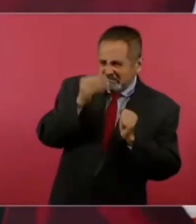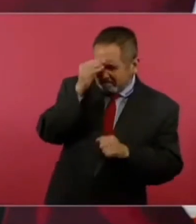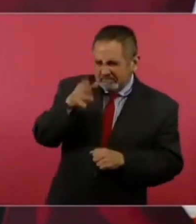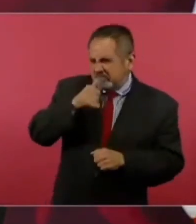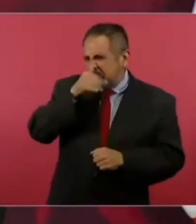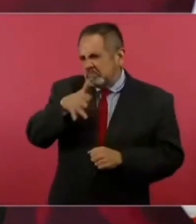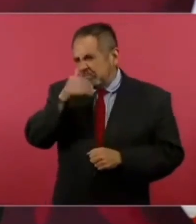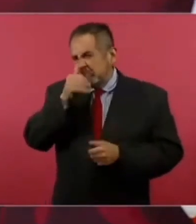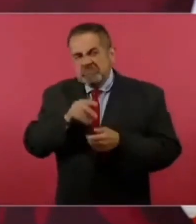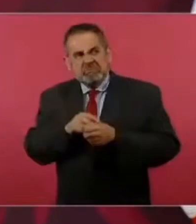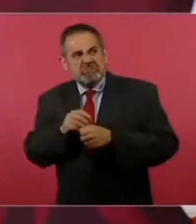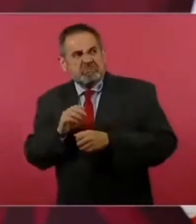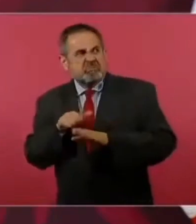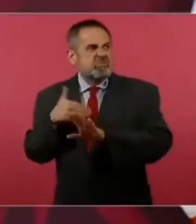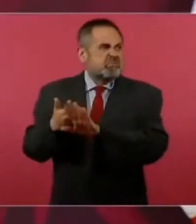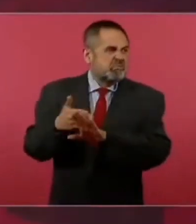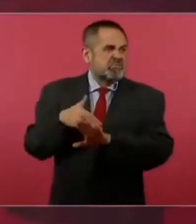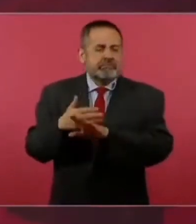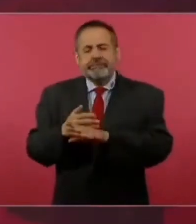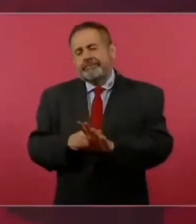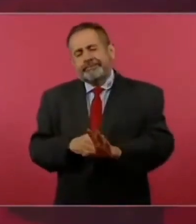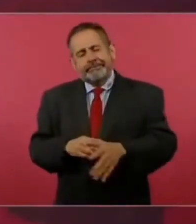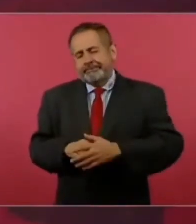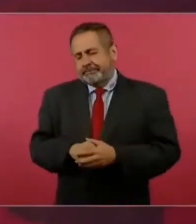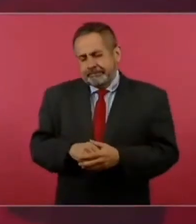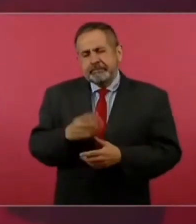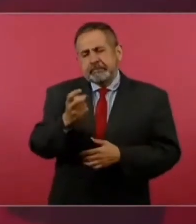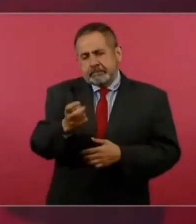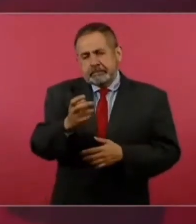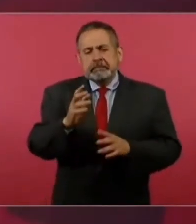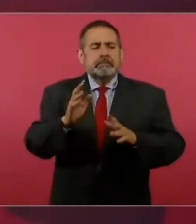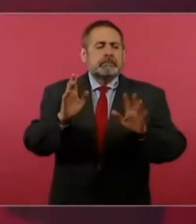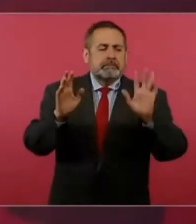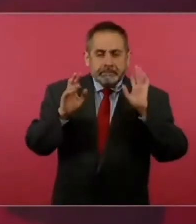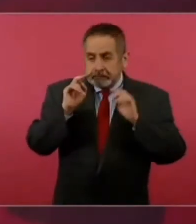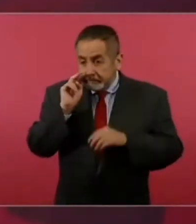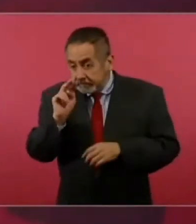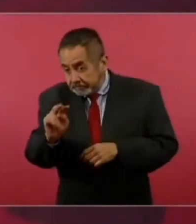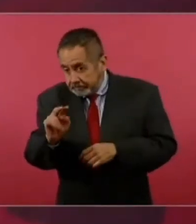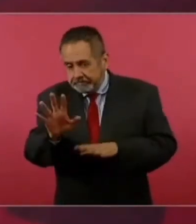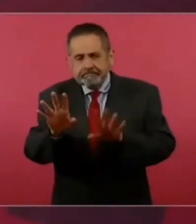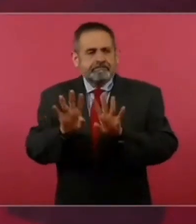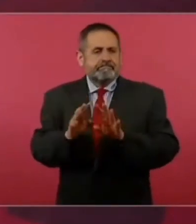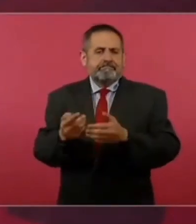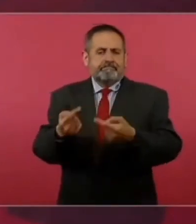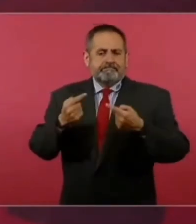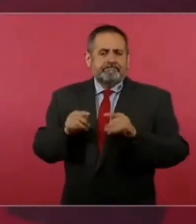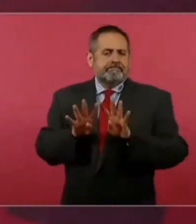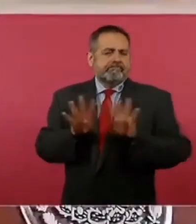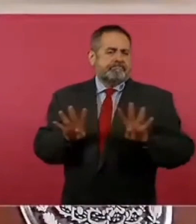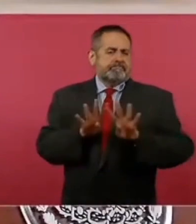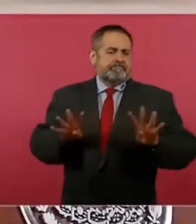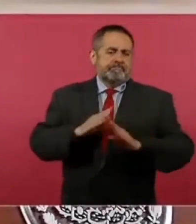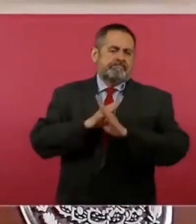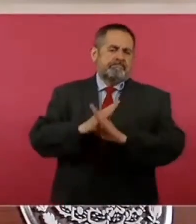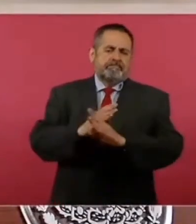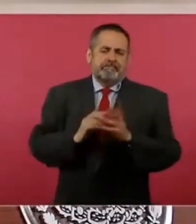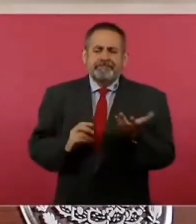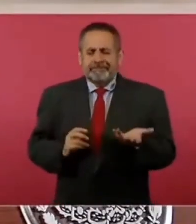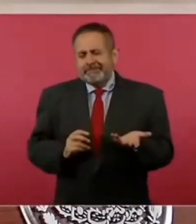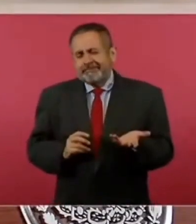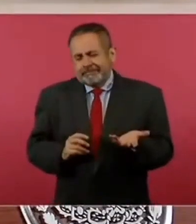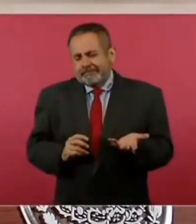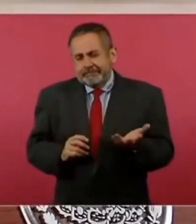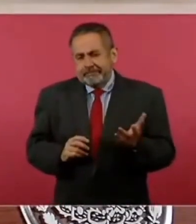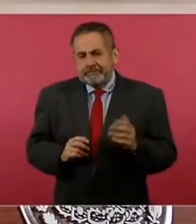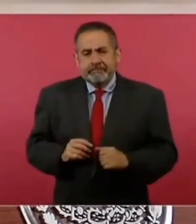es que tenemos que tomar algunas medidas porque, pues, quieren